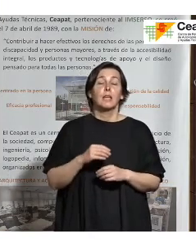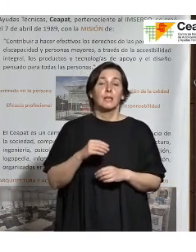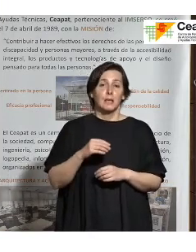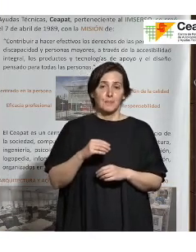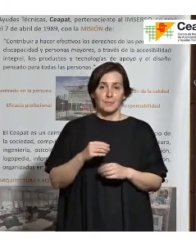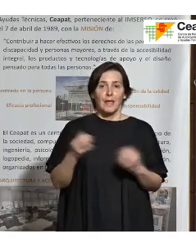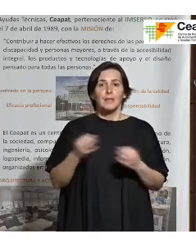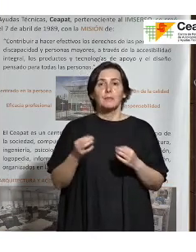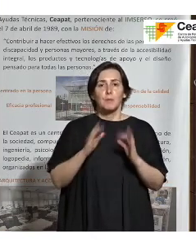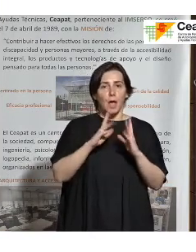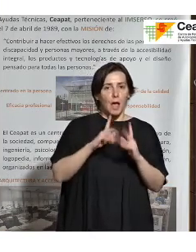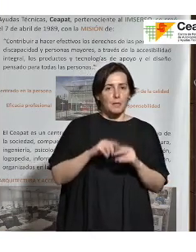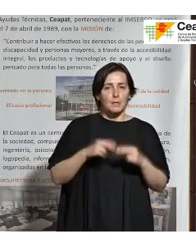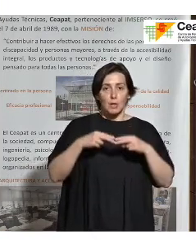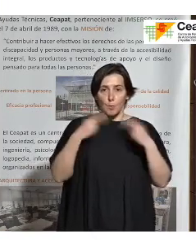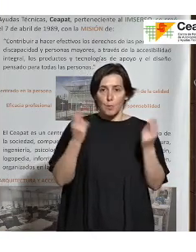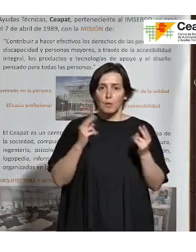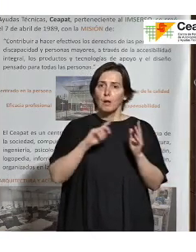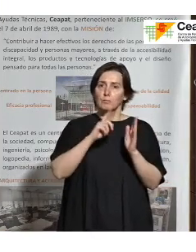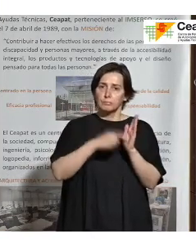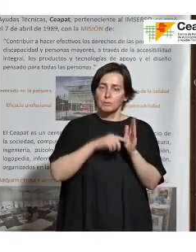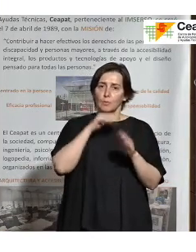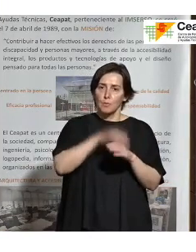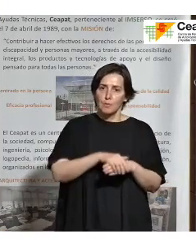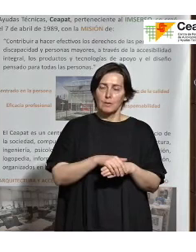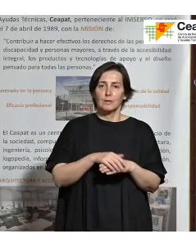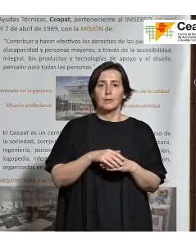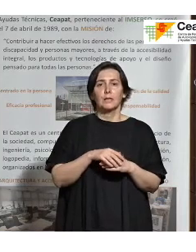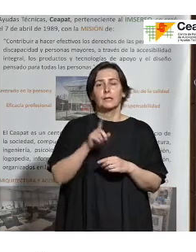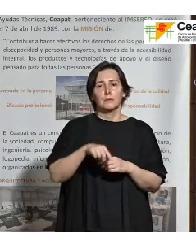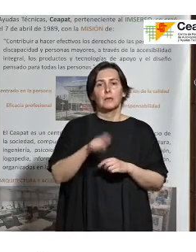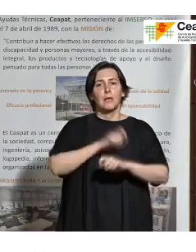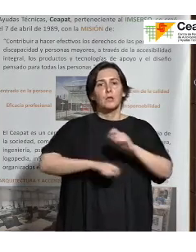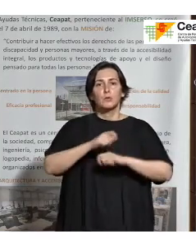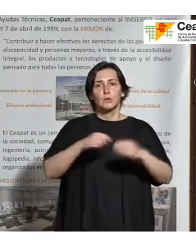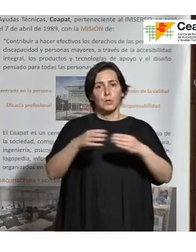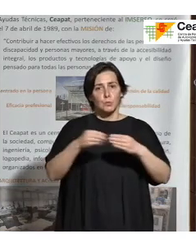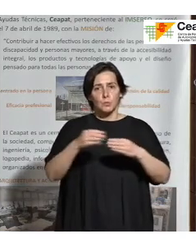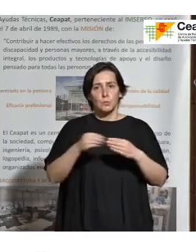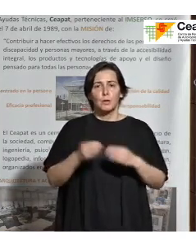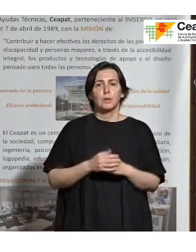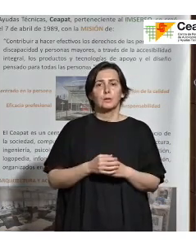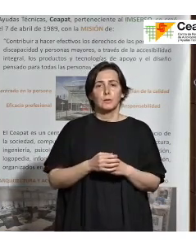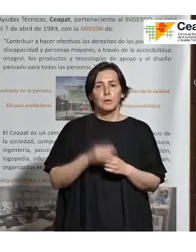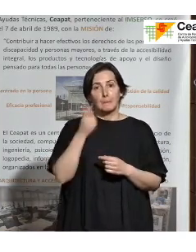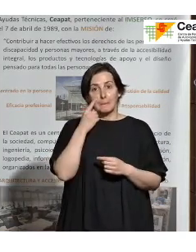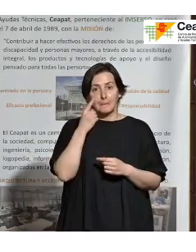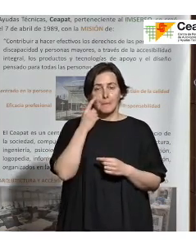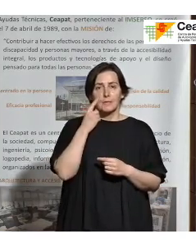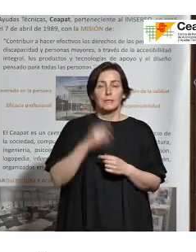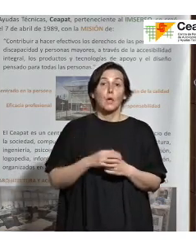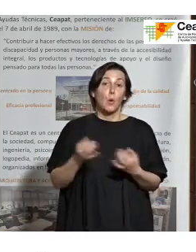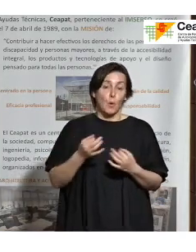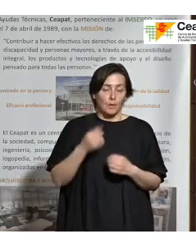públicas de que cumplan la ley bueno pues en eso yo creo que también las asociaciones de usuarias yo creo que van a estar muy pendientes o